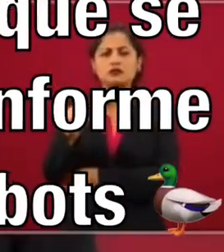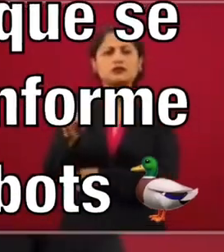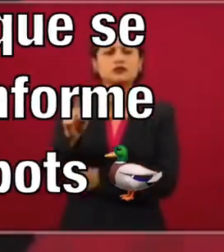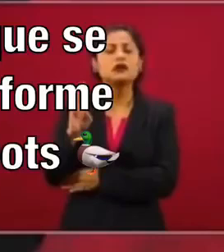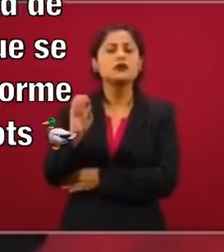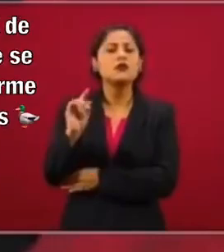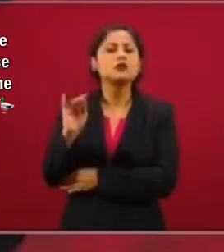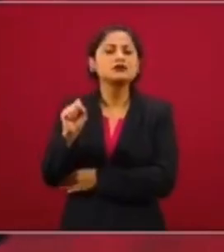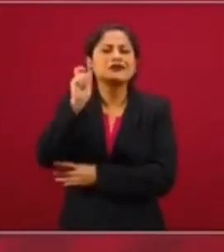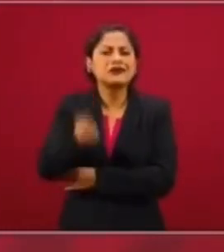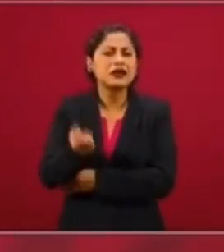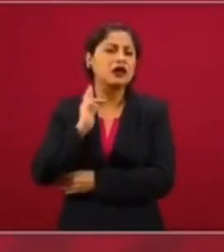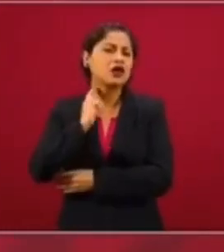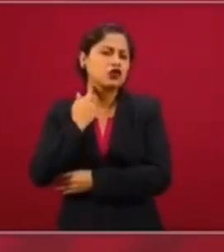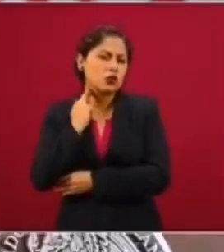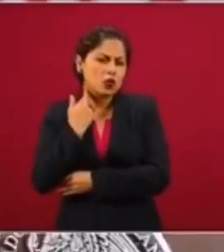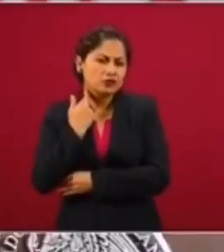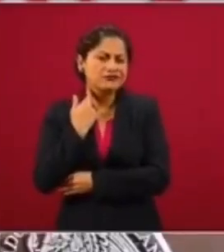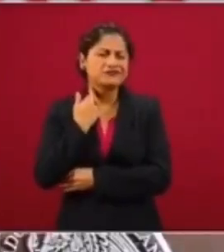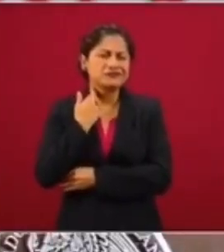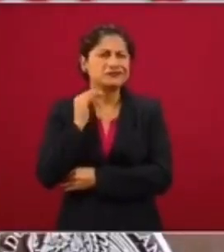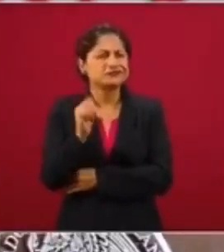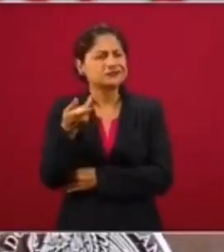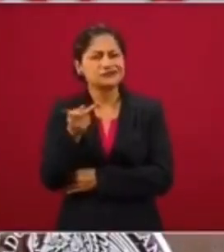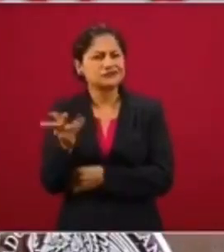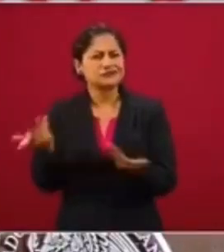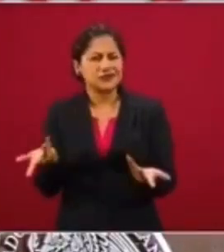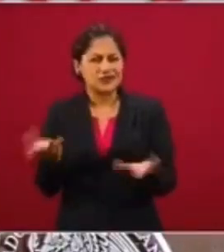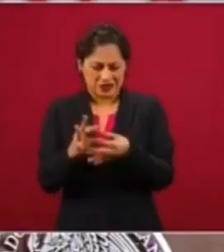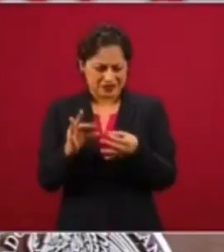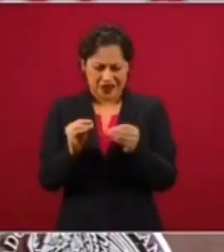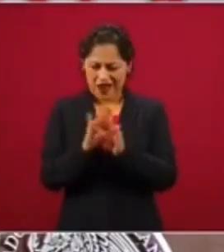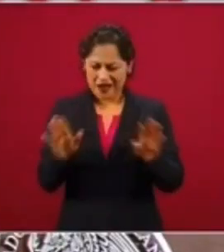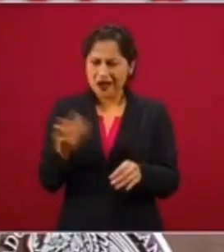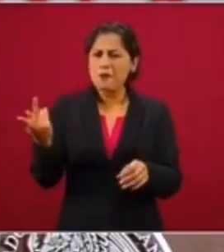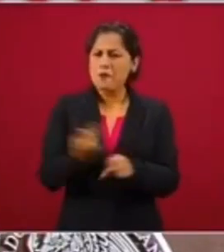Es un robot. Sí, pero ¿cómo actúa?